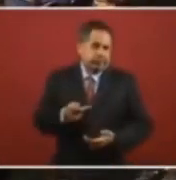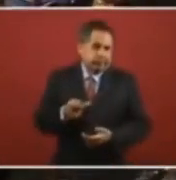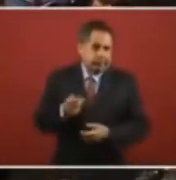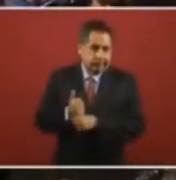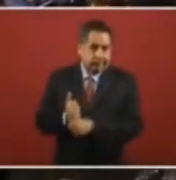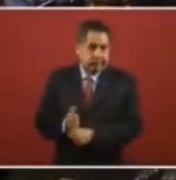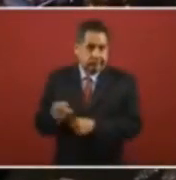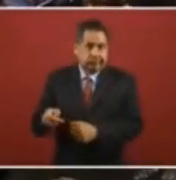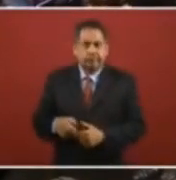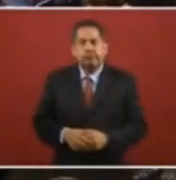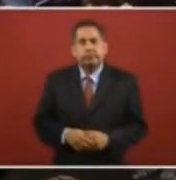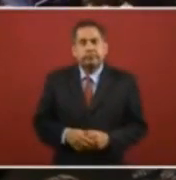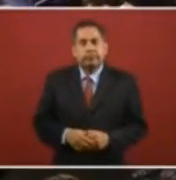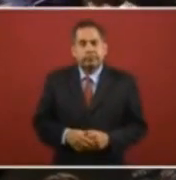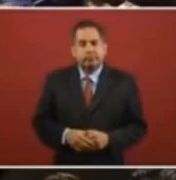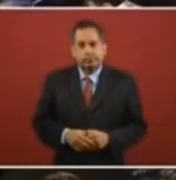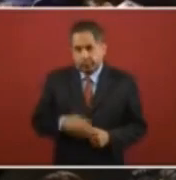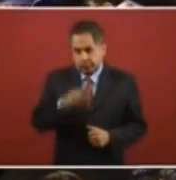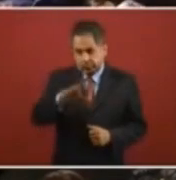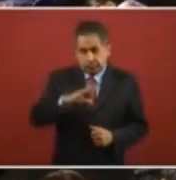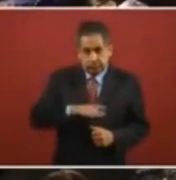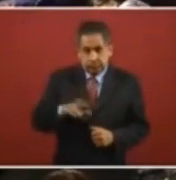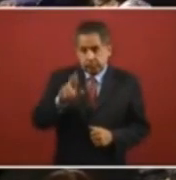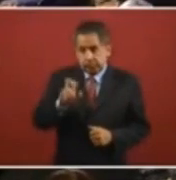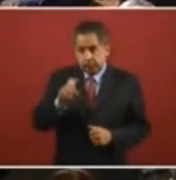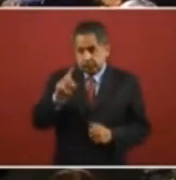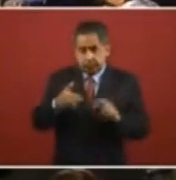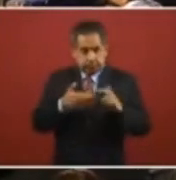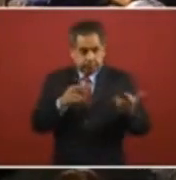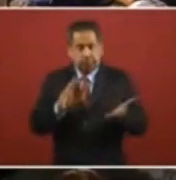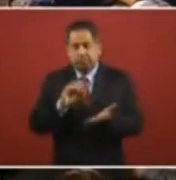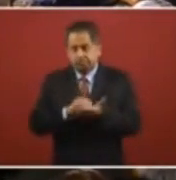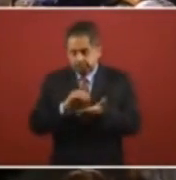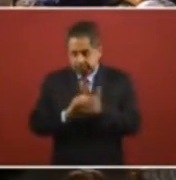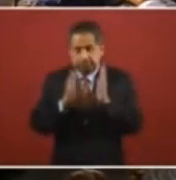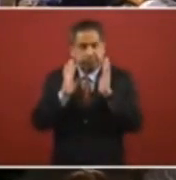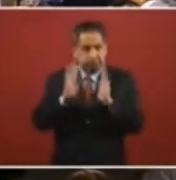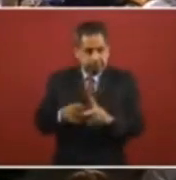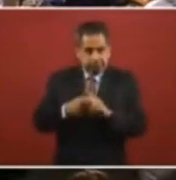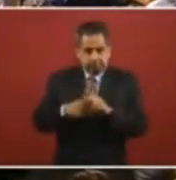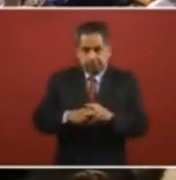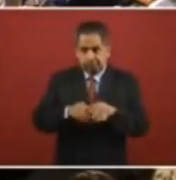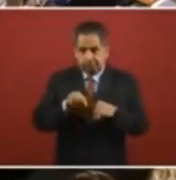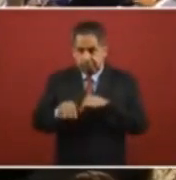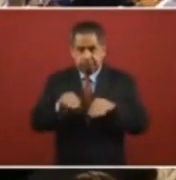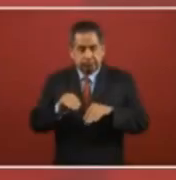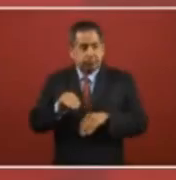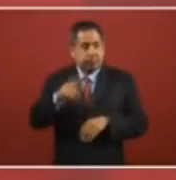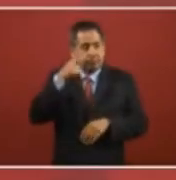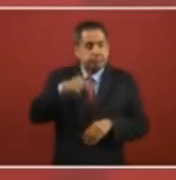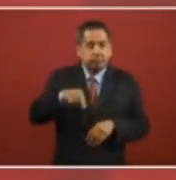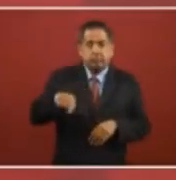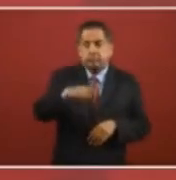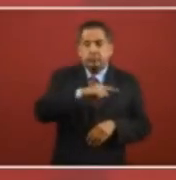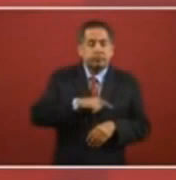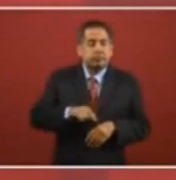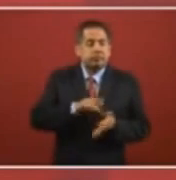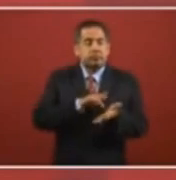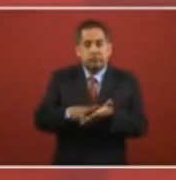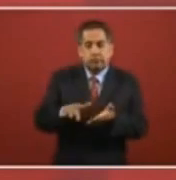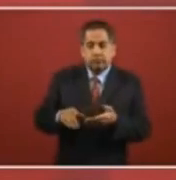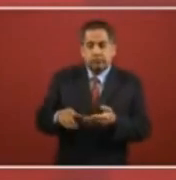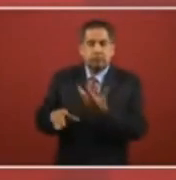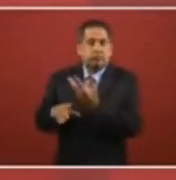Tenemos una red actualmente ya trabajando para el apoyo de los migrantes recién llegados. Hay que hacer una